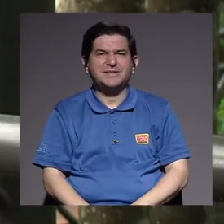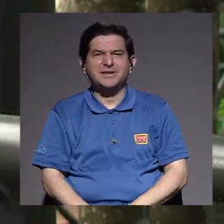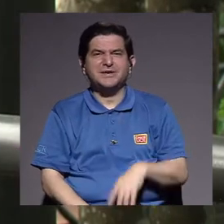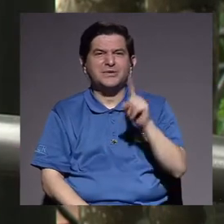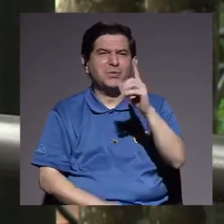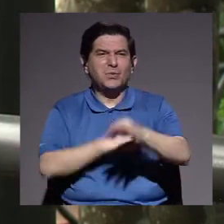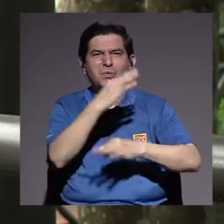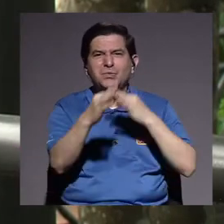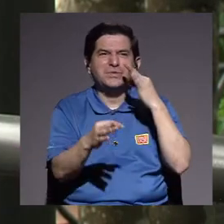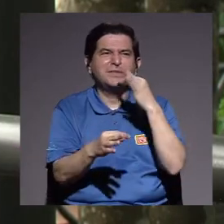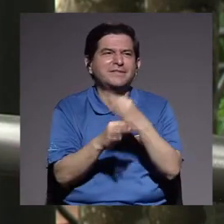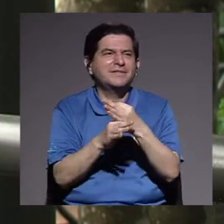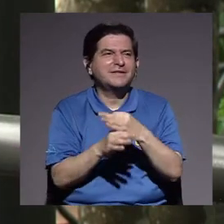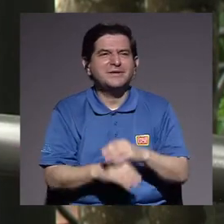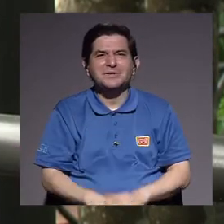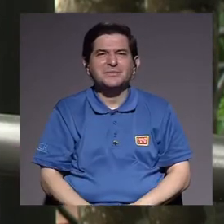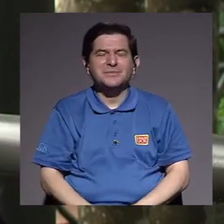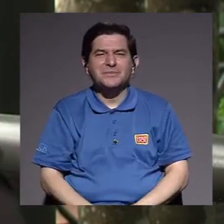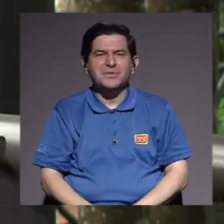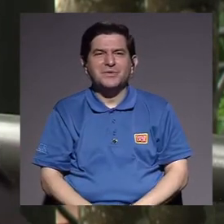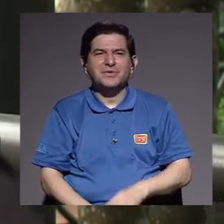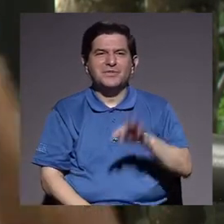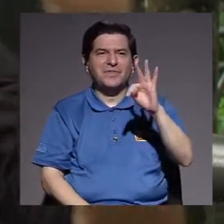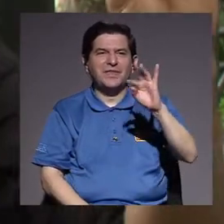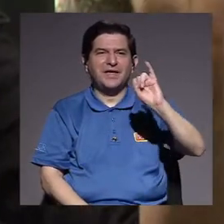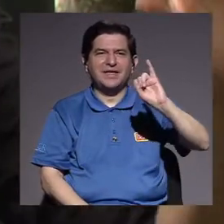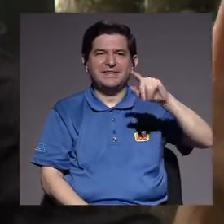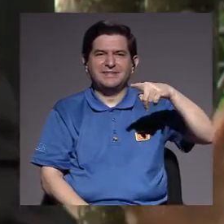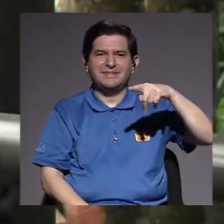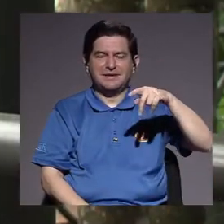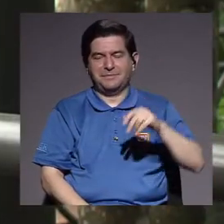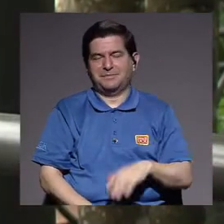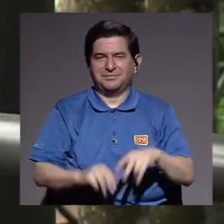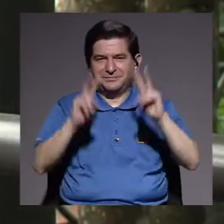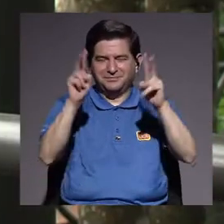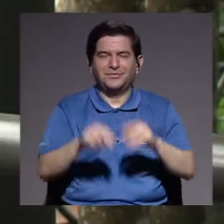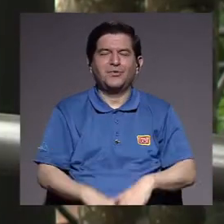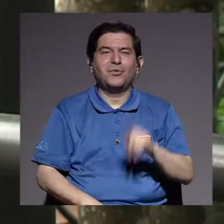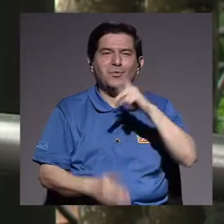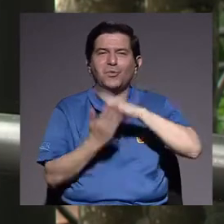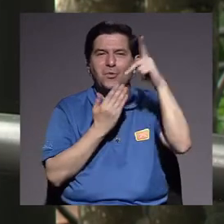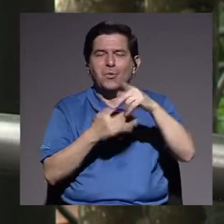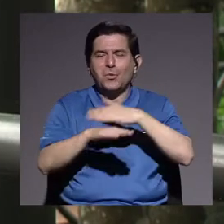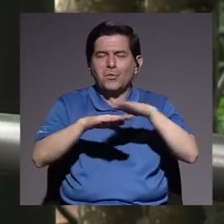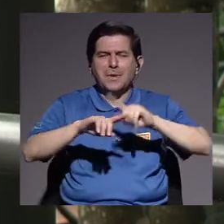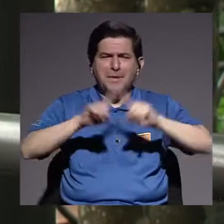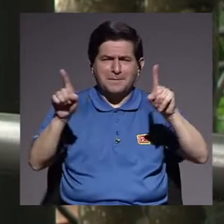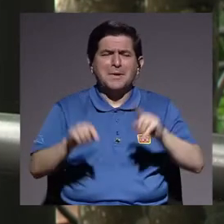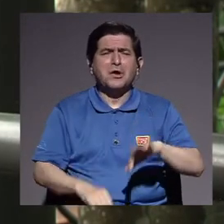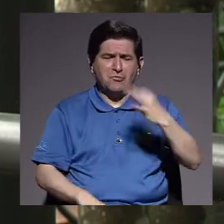Más en suerte de programa más light, digamos, por decirlo de alguna forma. Pero sí hay formas, digamos, creo que